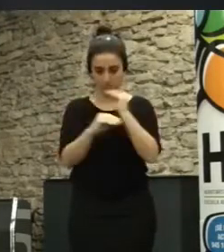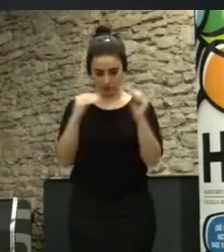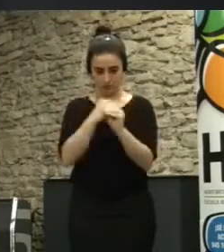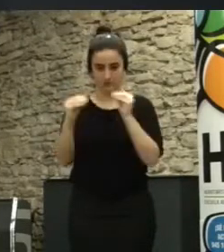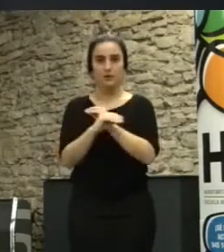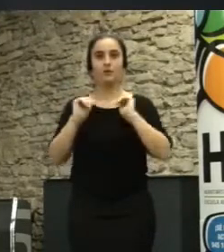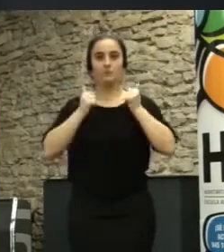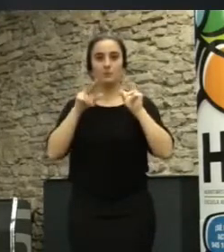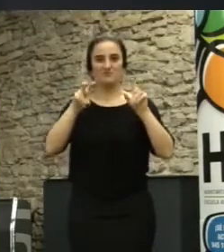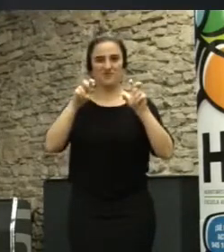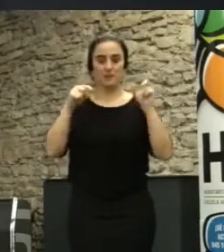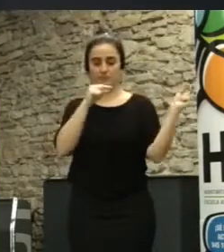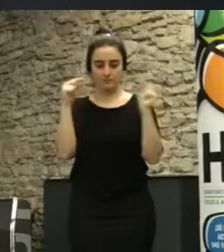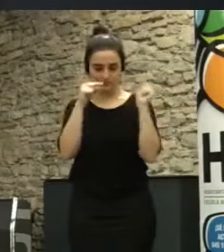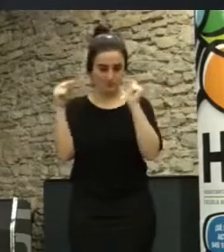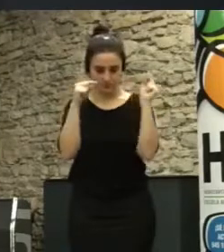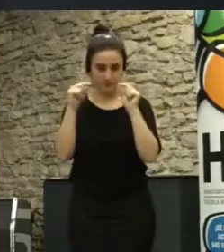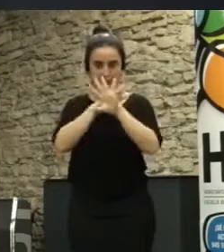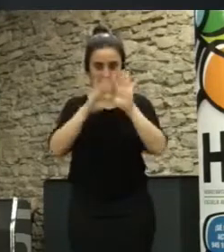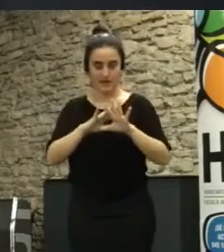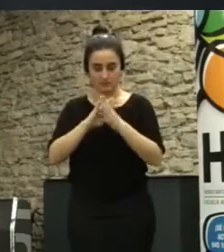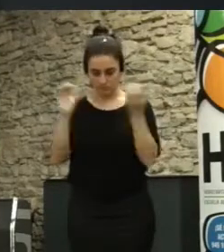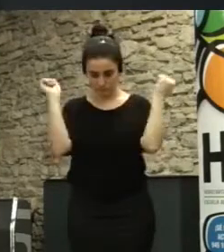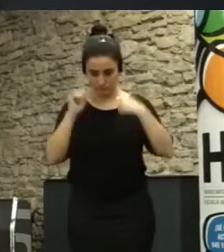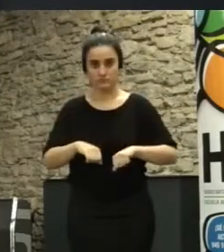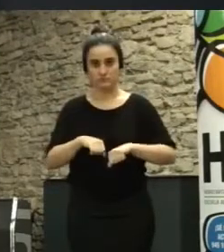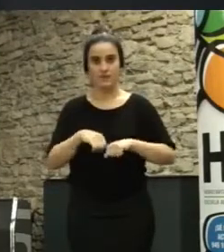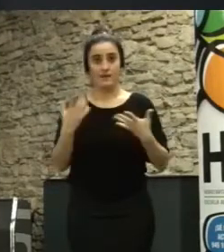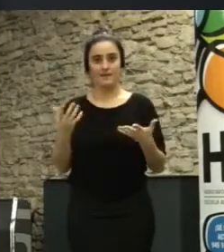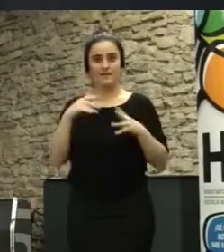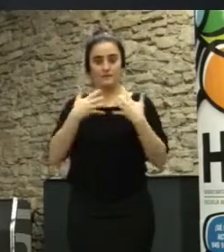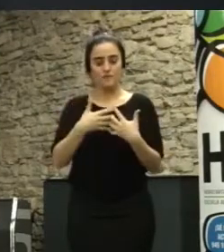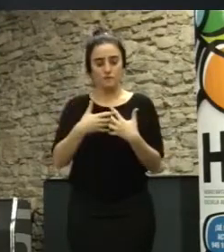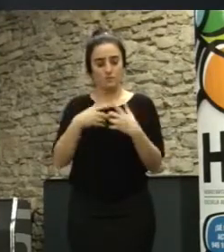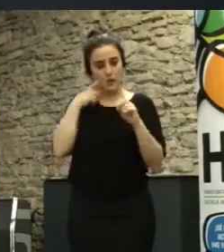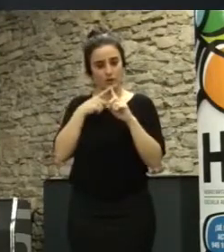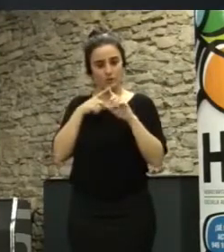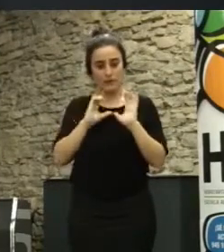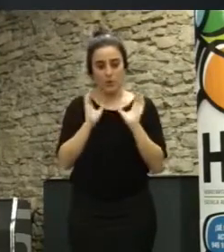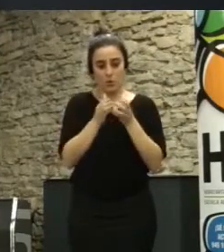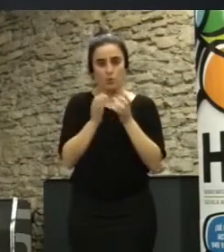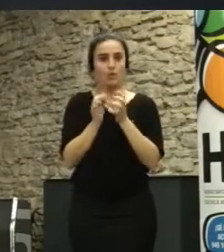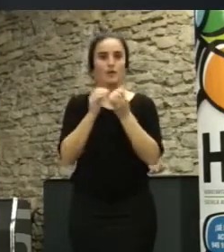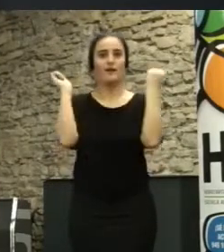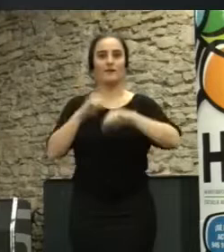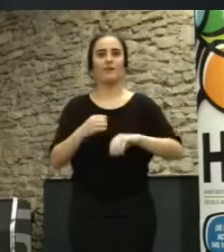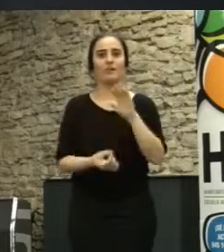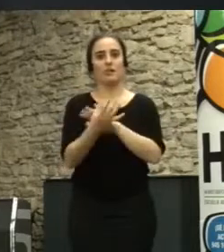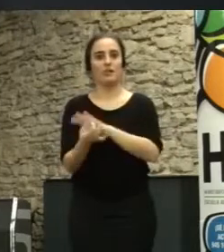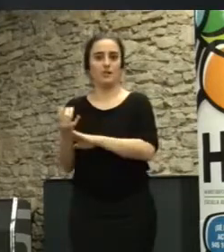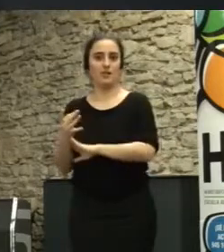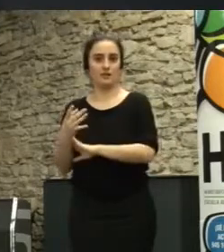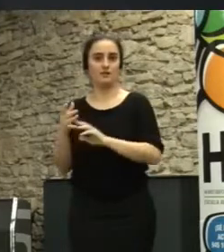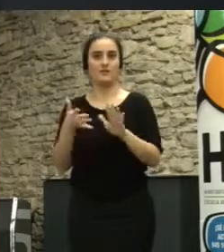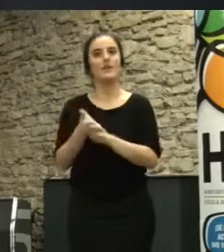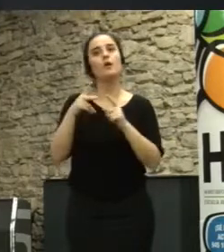hilos, al final surgen consensos y hay un mecanismo para que surjan grupos y consensos muy concretos. Es una herramienta muy